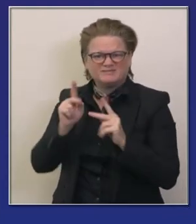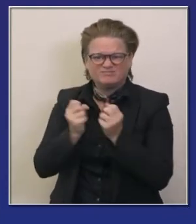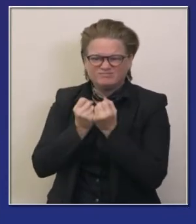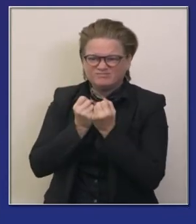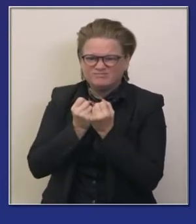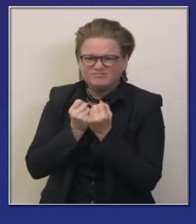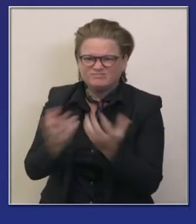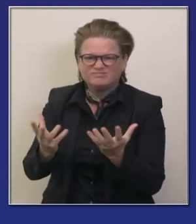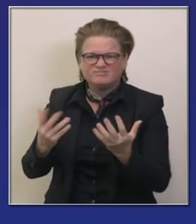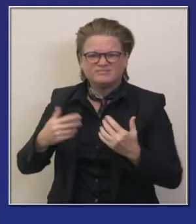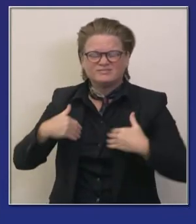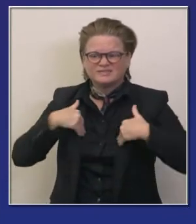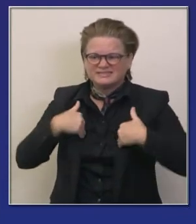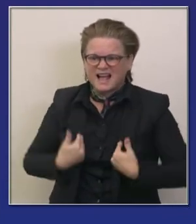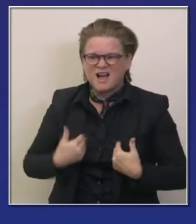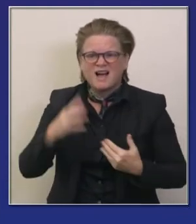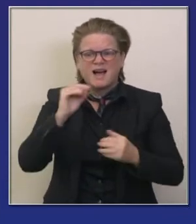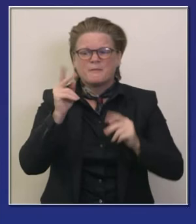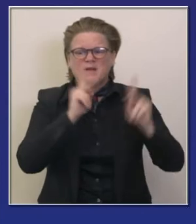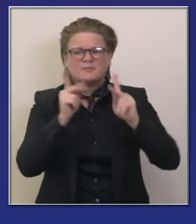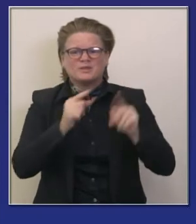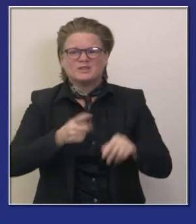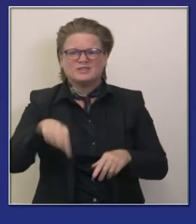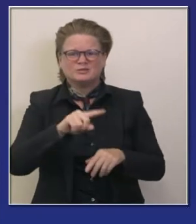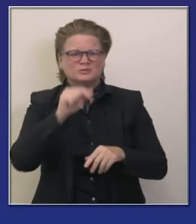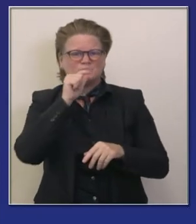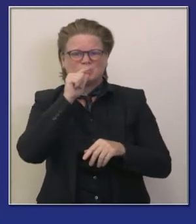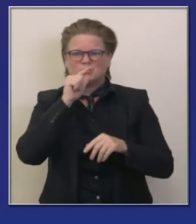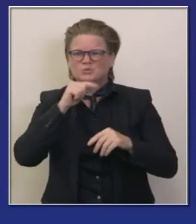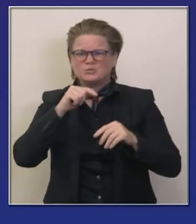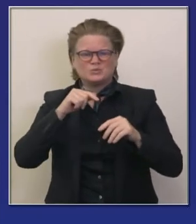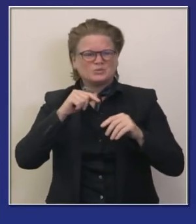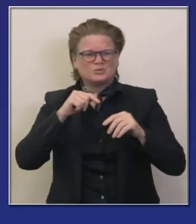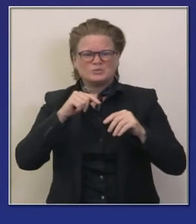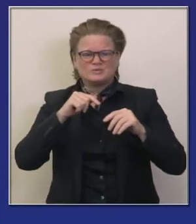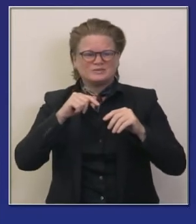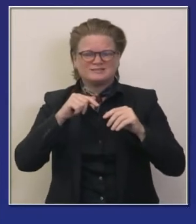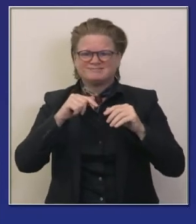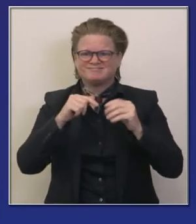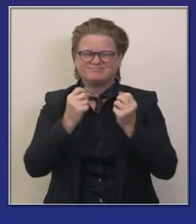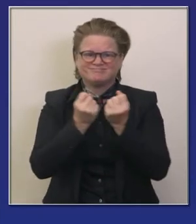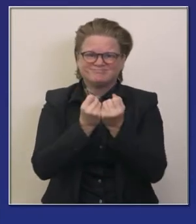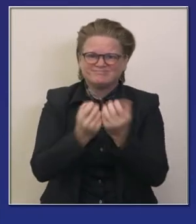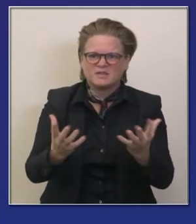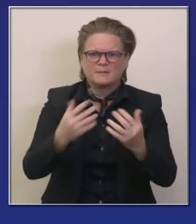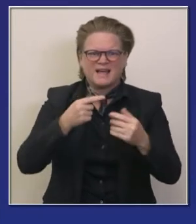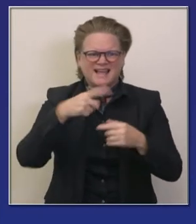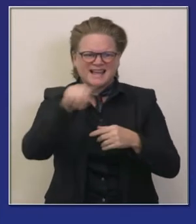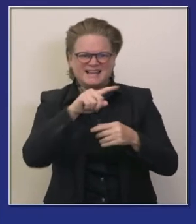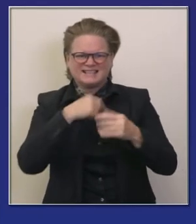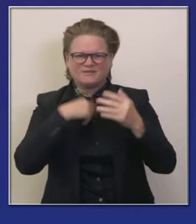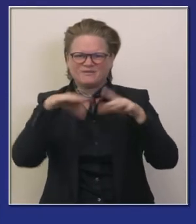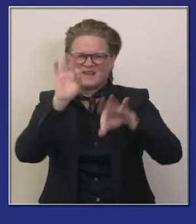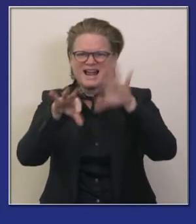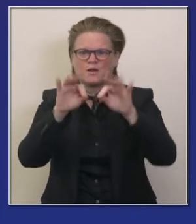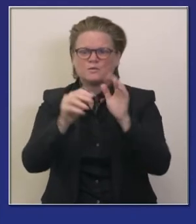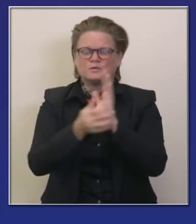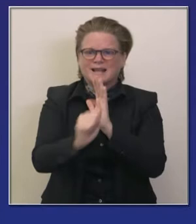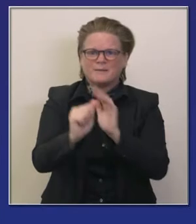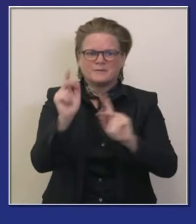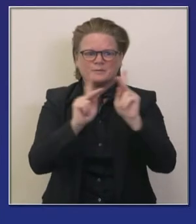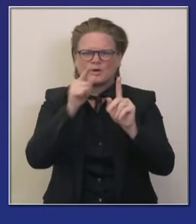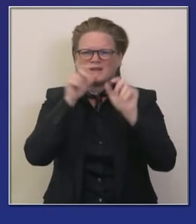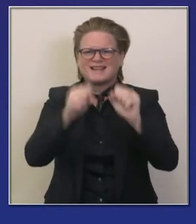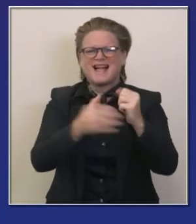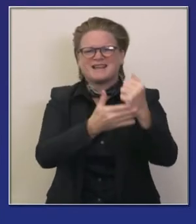que están disponibles regionalmente en un en el lugar adecuado con sus destrezas adecuadas y cómo proporcionar personal para estas